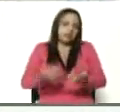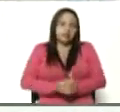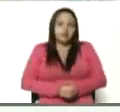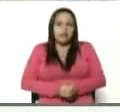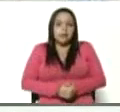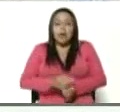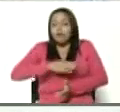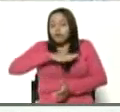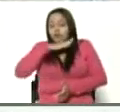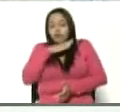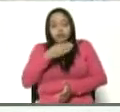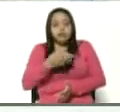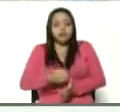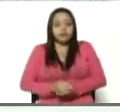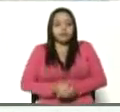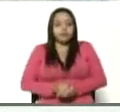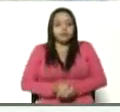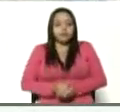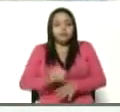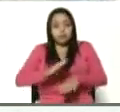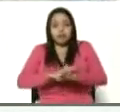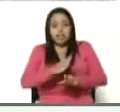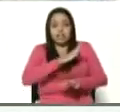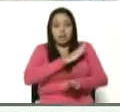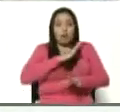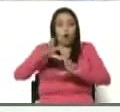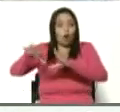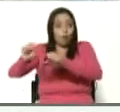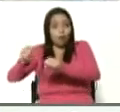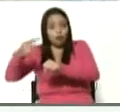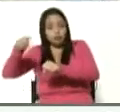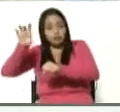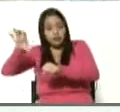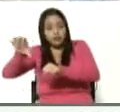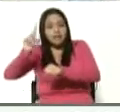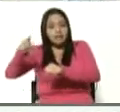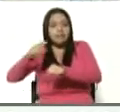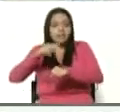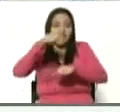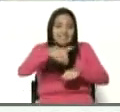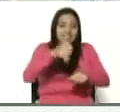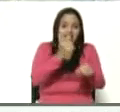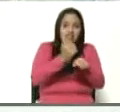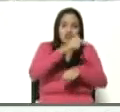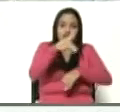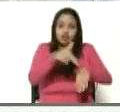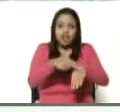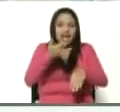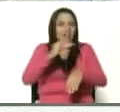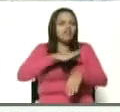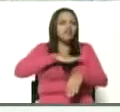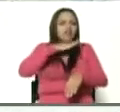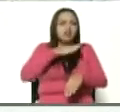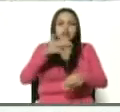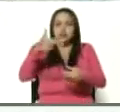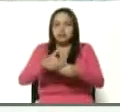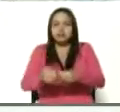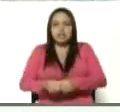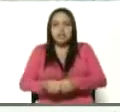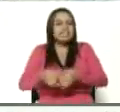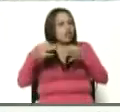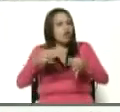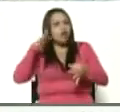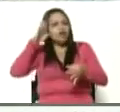Bollantes. Porque tendríamos importado con lo nacional, estuviéramos bollantes. ¿Cómo vamos a estar?